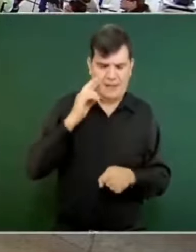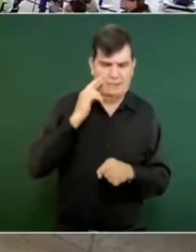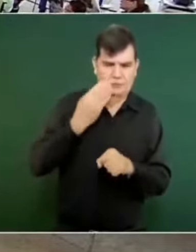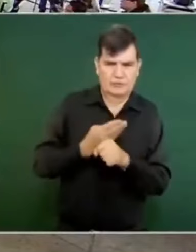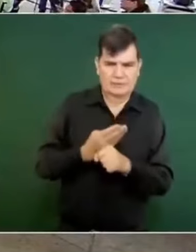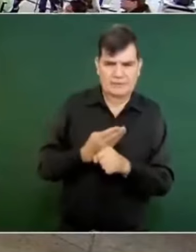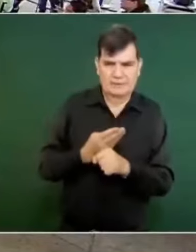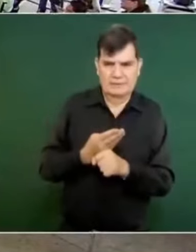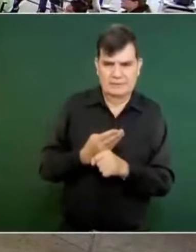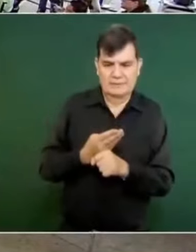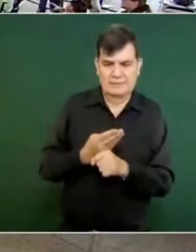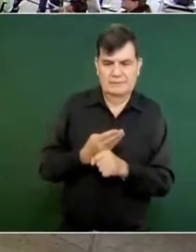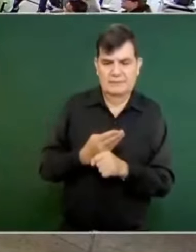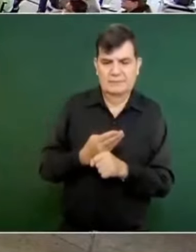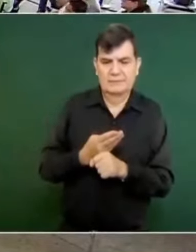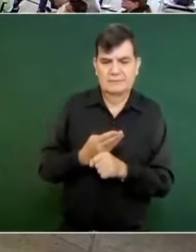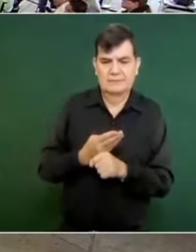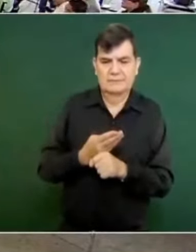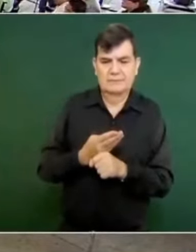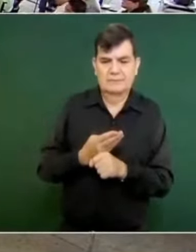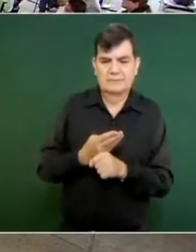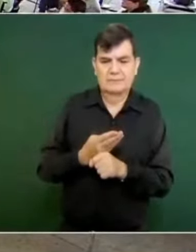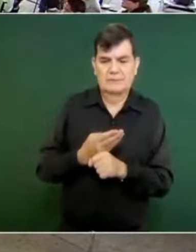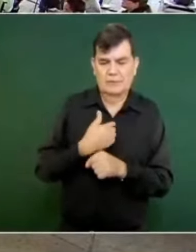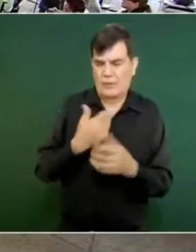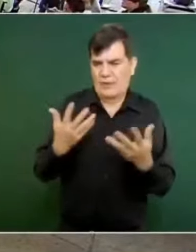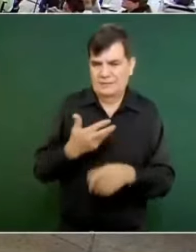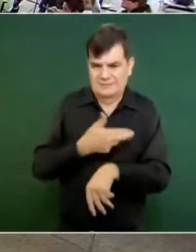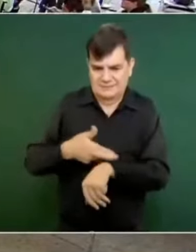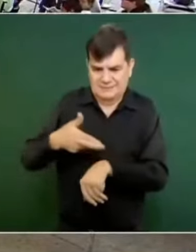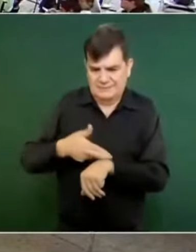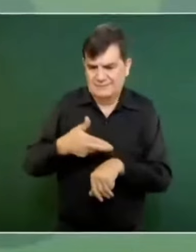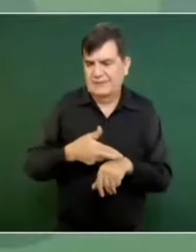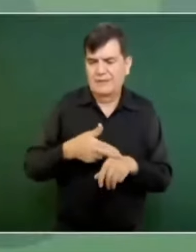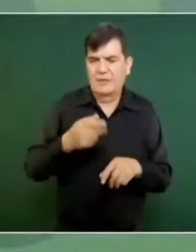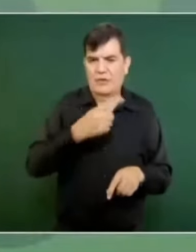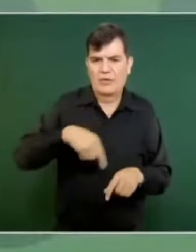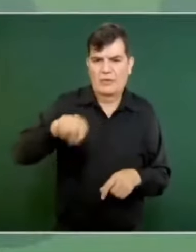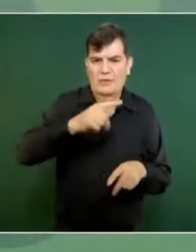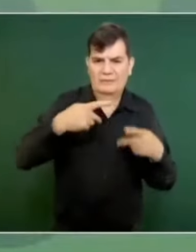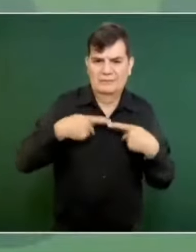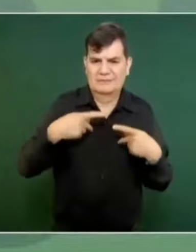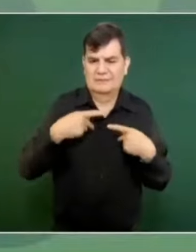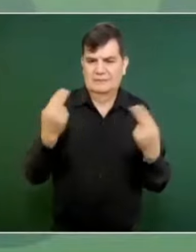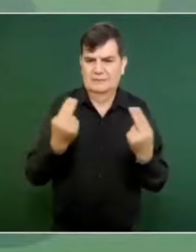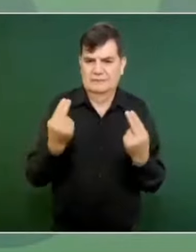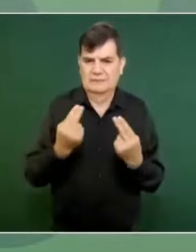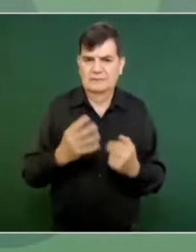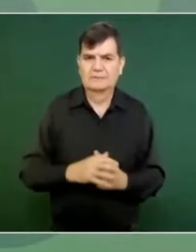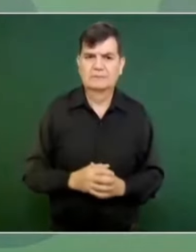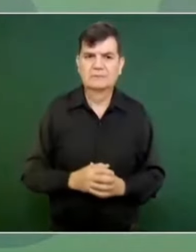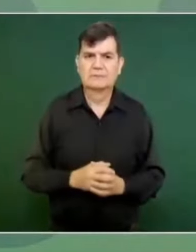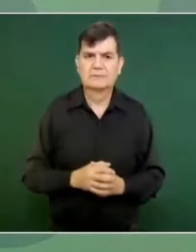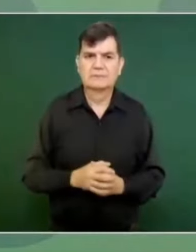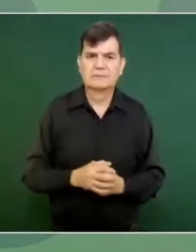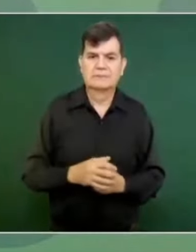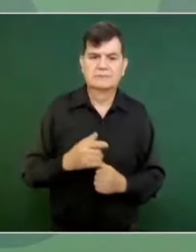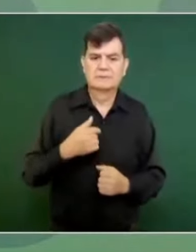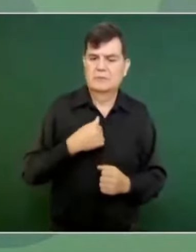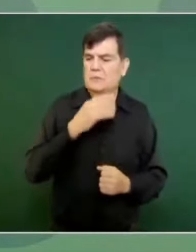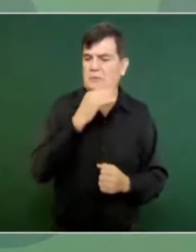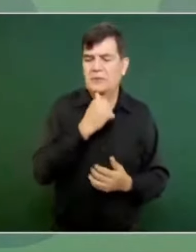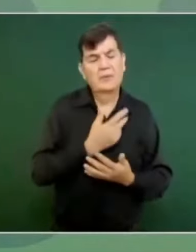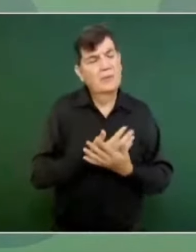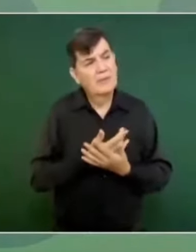resolver la demanda de la gente y no podemos estar